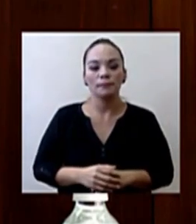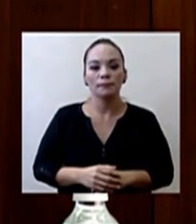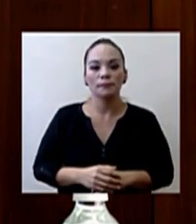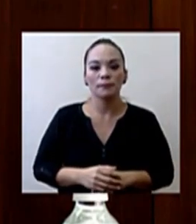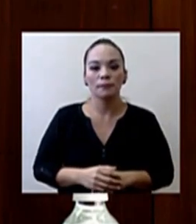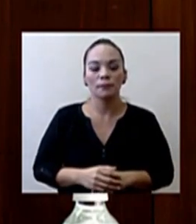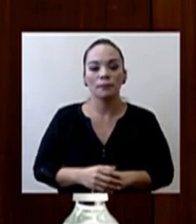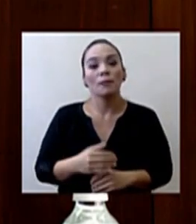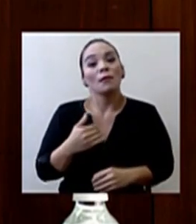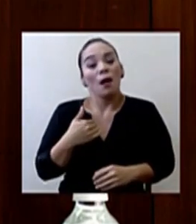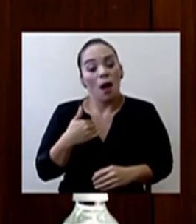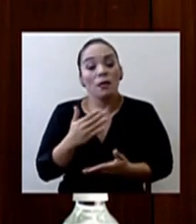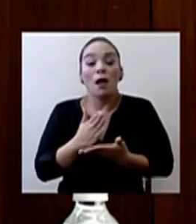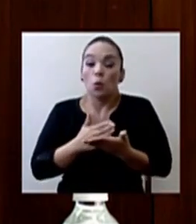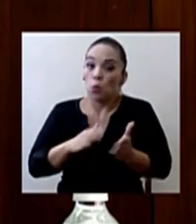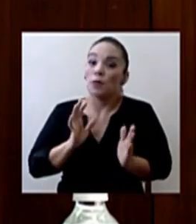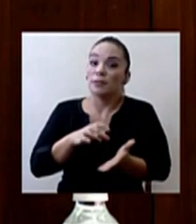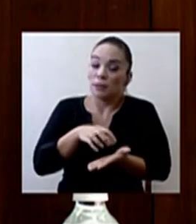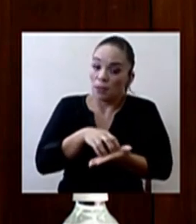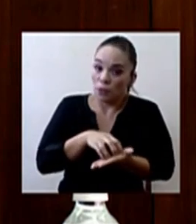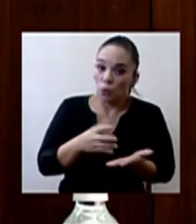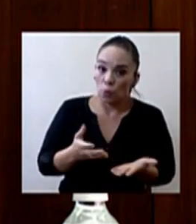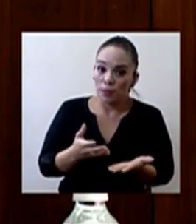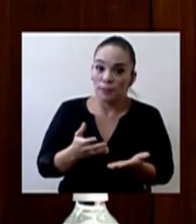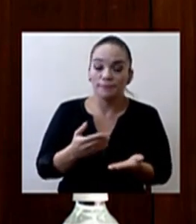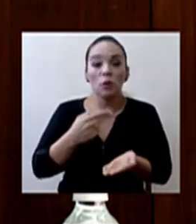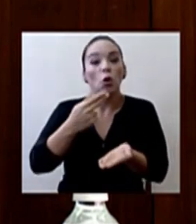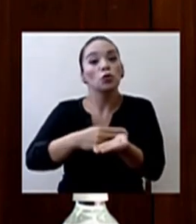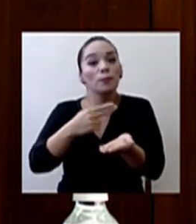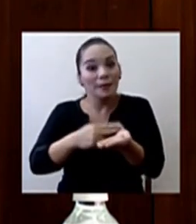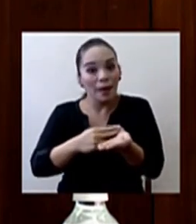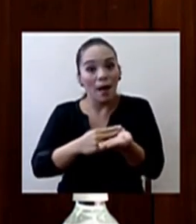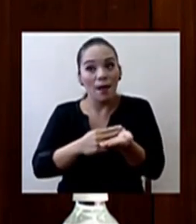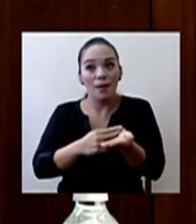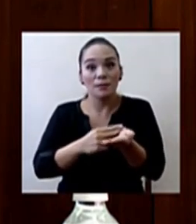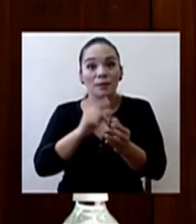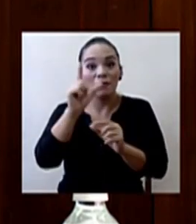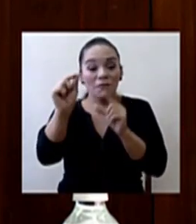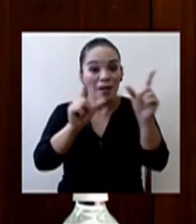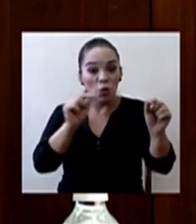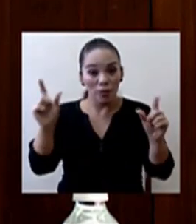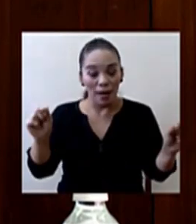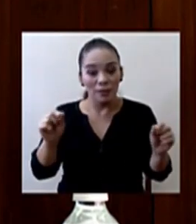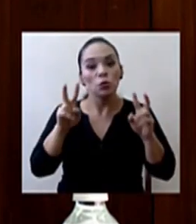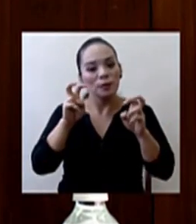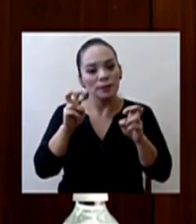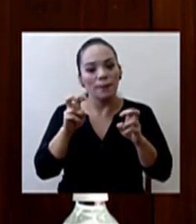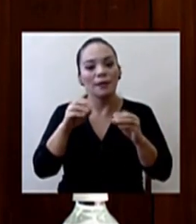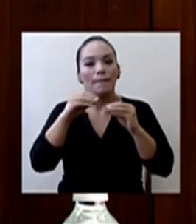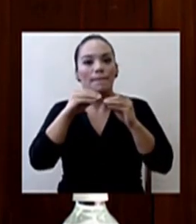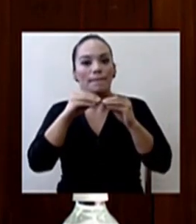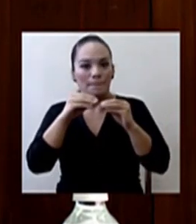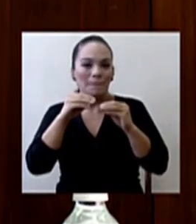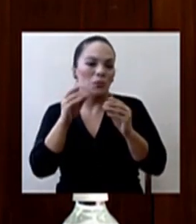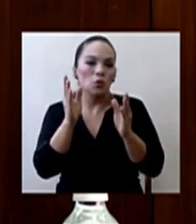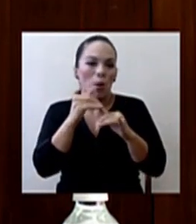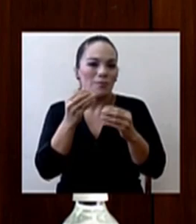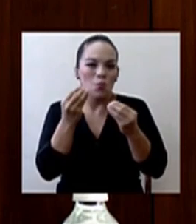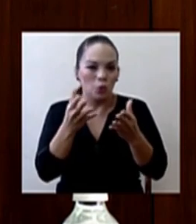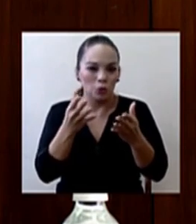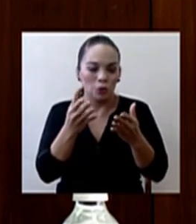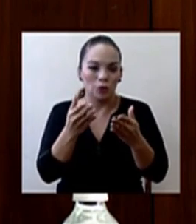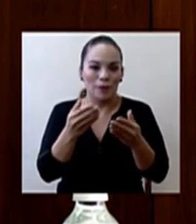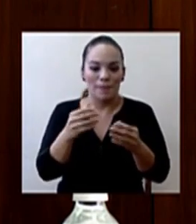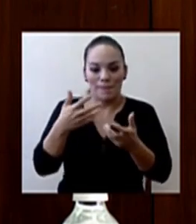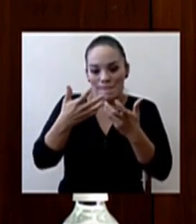inquietudes de que en hospitales regionales o periféricos hay pocos ventiladores. Y bueno, cuando